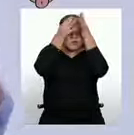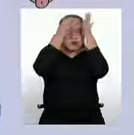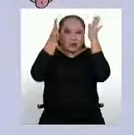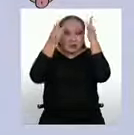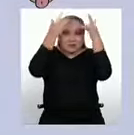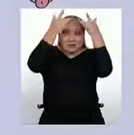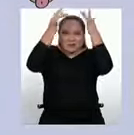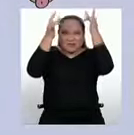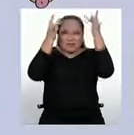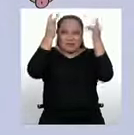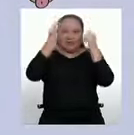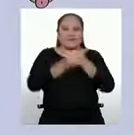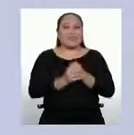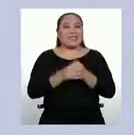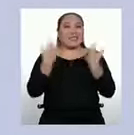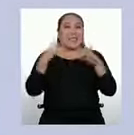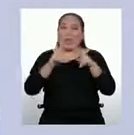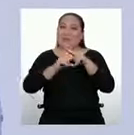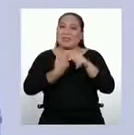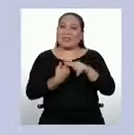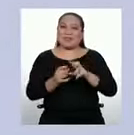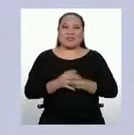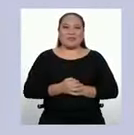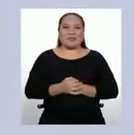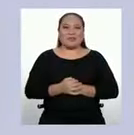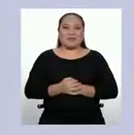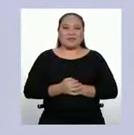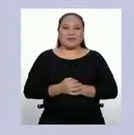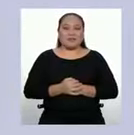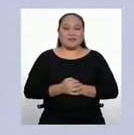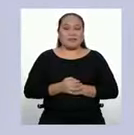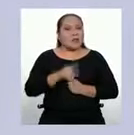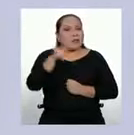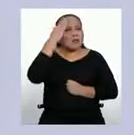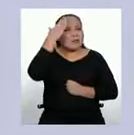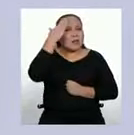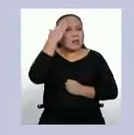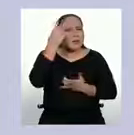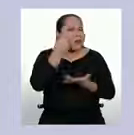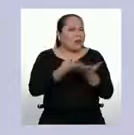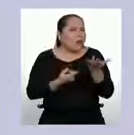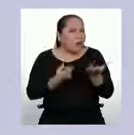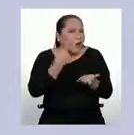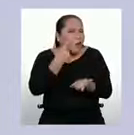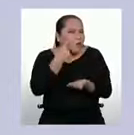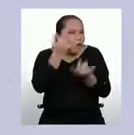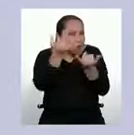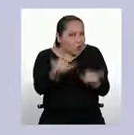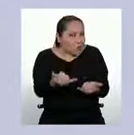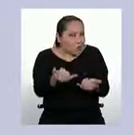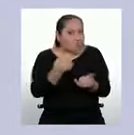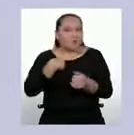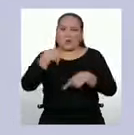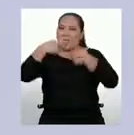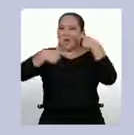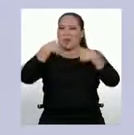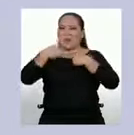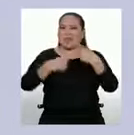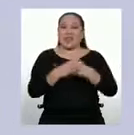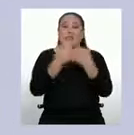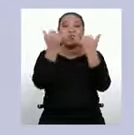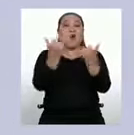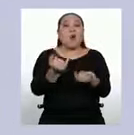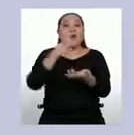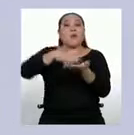imaginación, activemos nuestra mente porque comenzamos. ¿Sabes qué es lo que conoceremos el día de hoy? Bueno, yo te voy a contar. Hoy